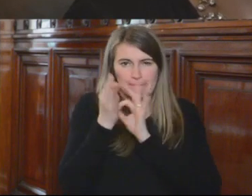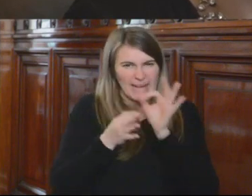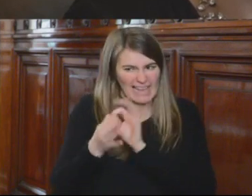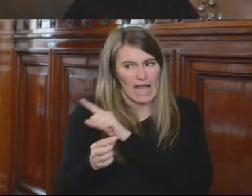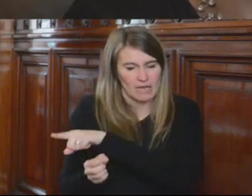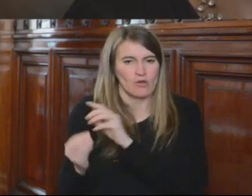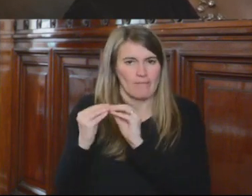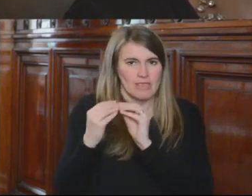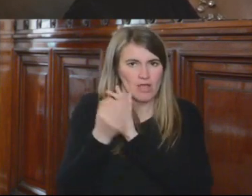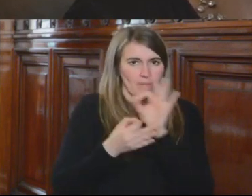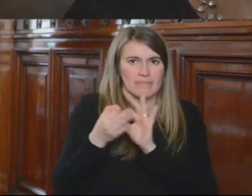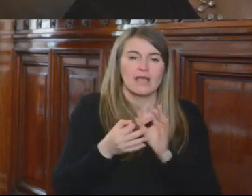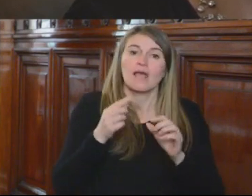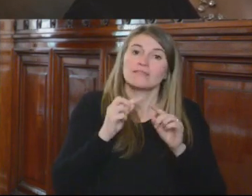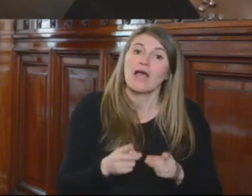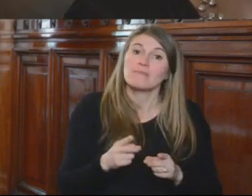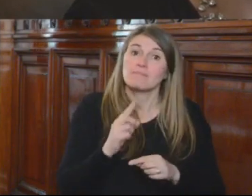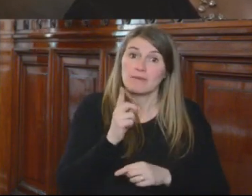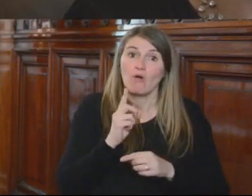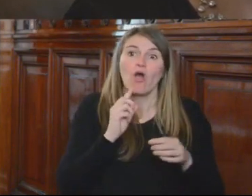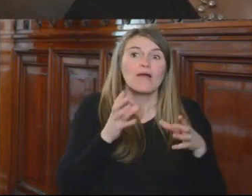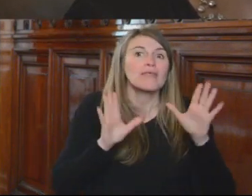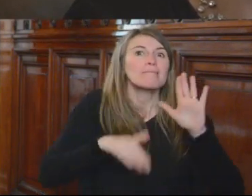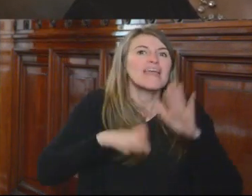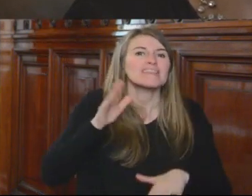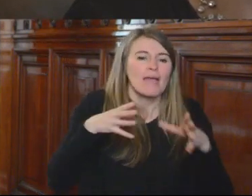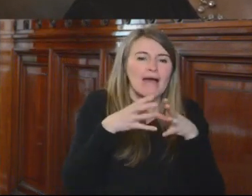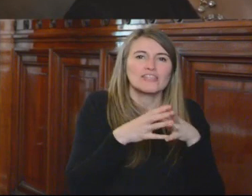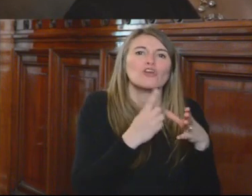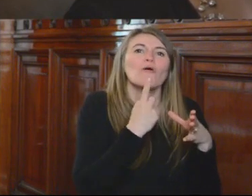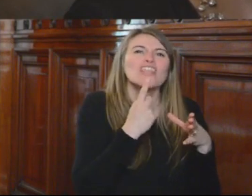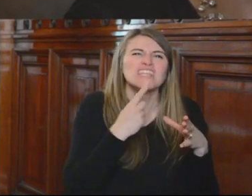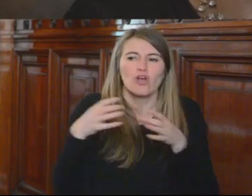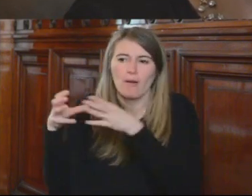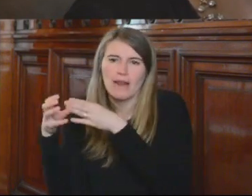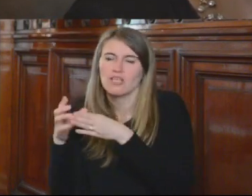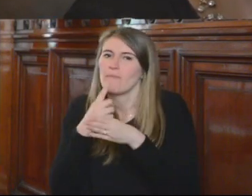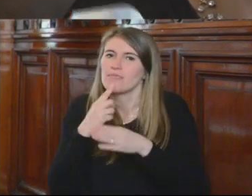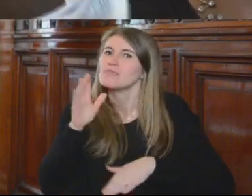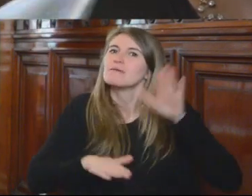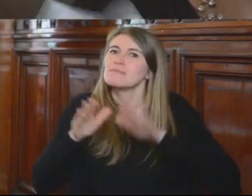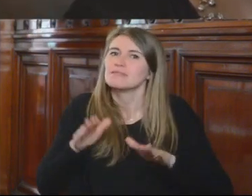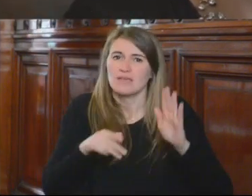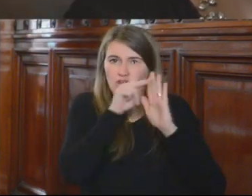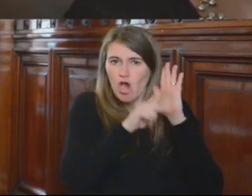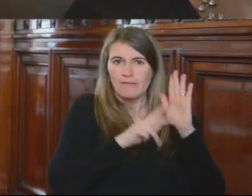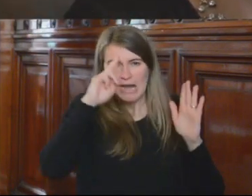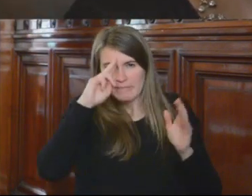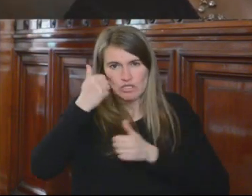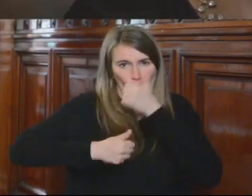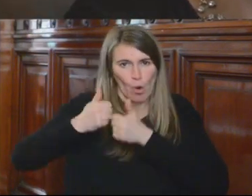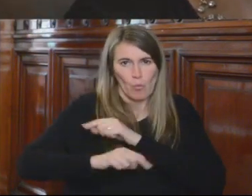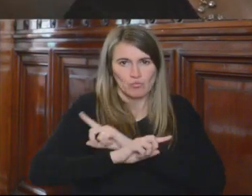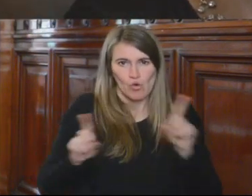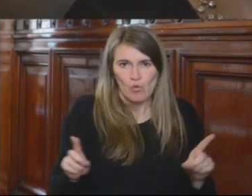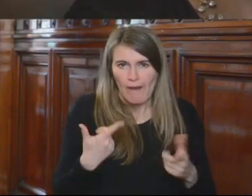fuertemente influidas además por el poder partidario, que naturalmente vulneran toda esta normativa. Inútiles han sido